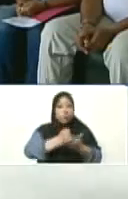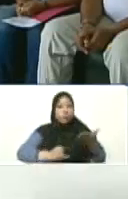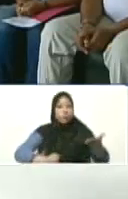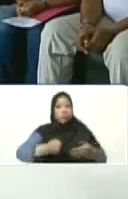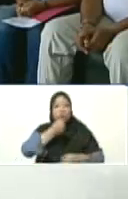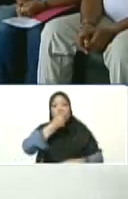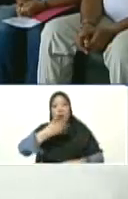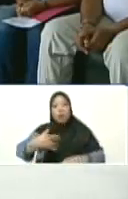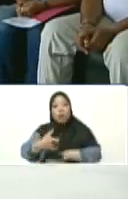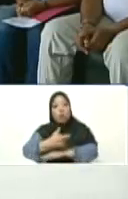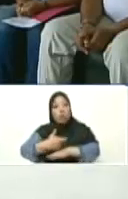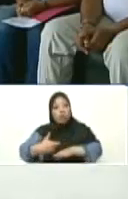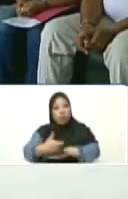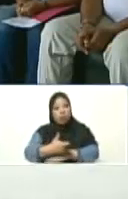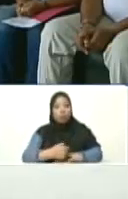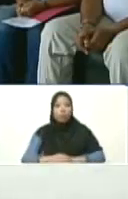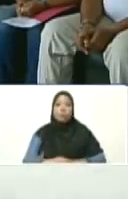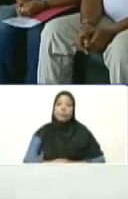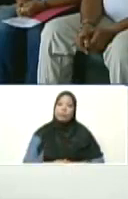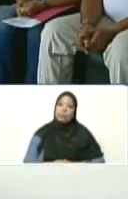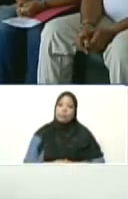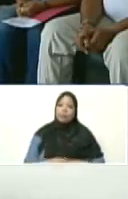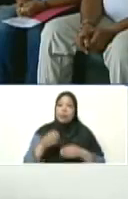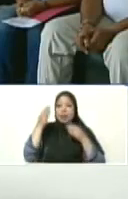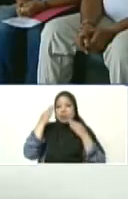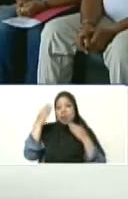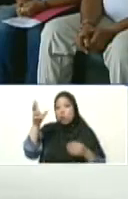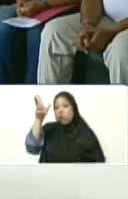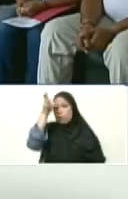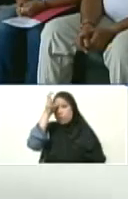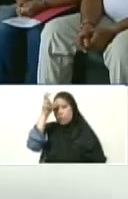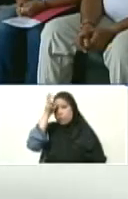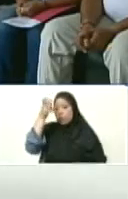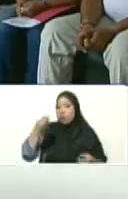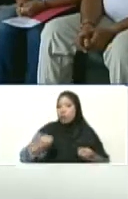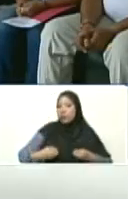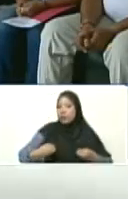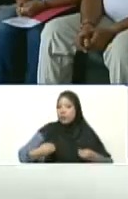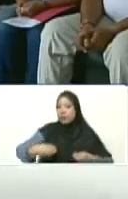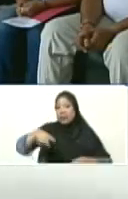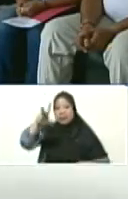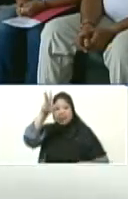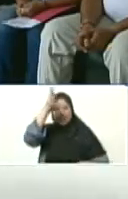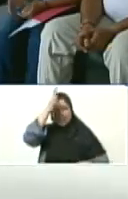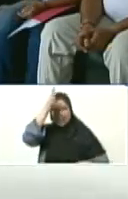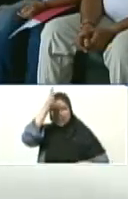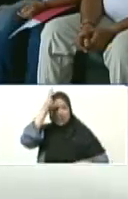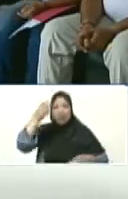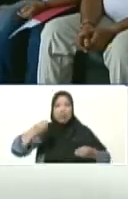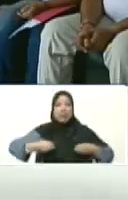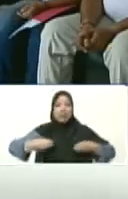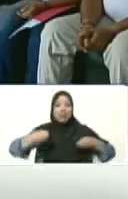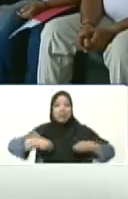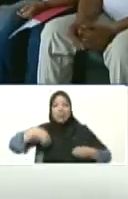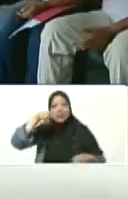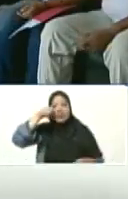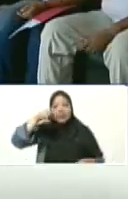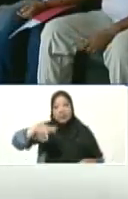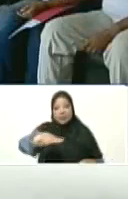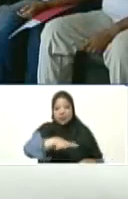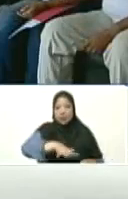del buen gobierno. Bueno, saludos a Falcón, que viva Falcón, que viva el pueblo.